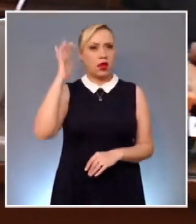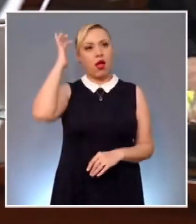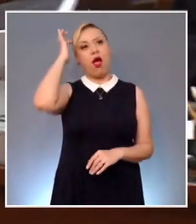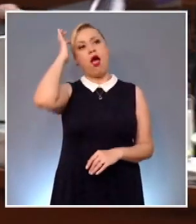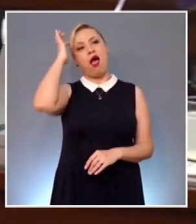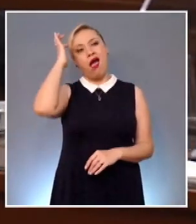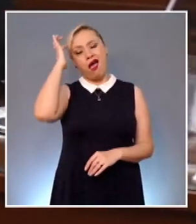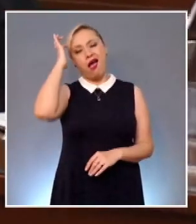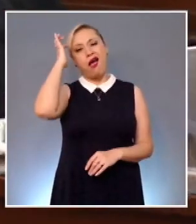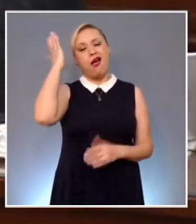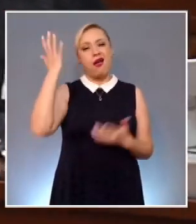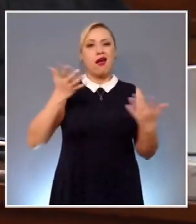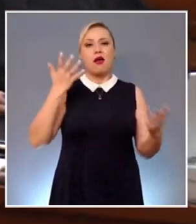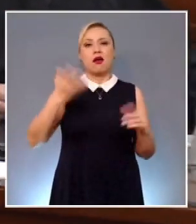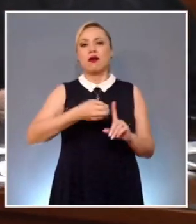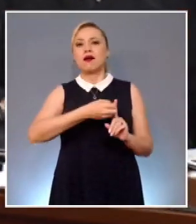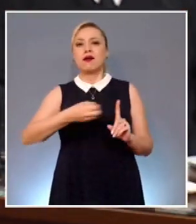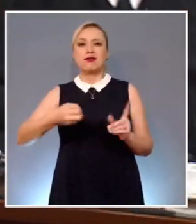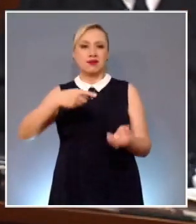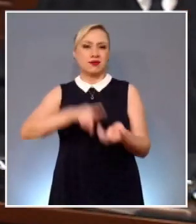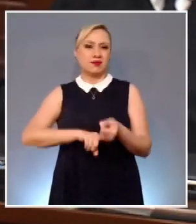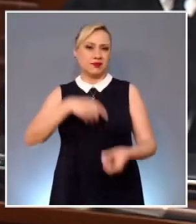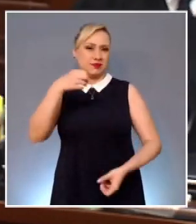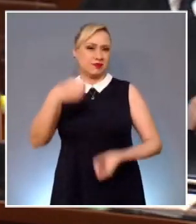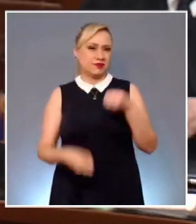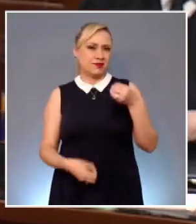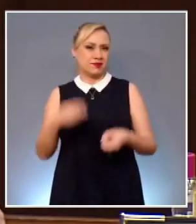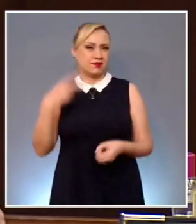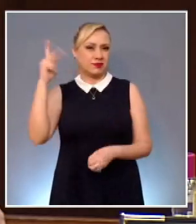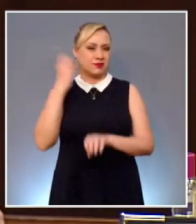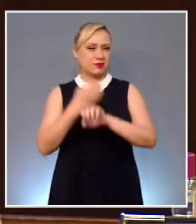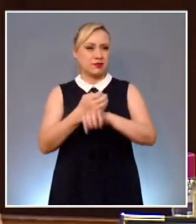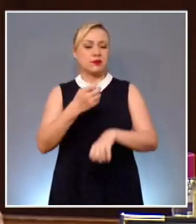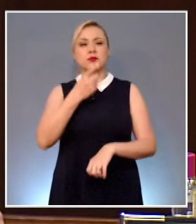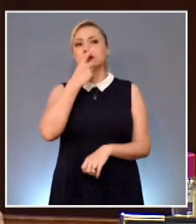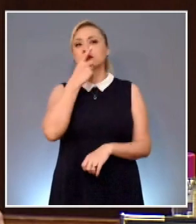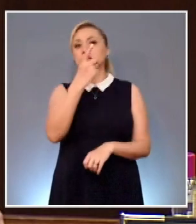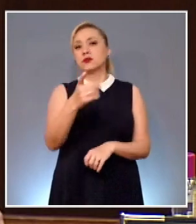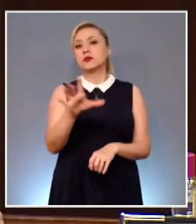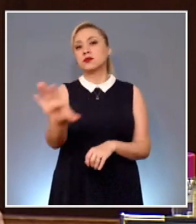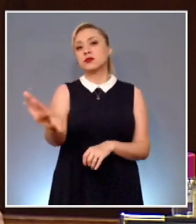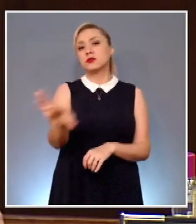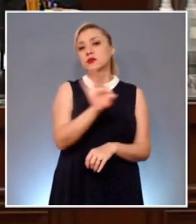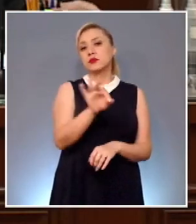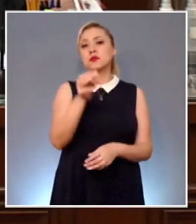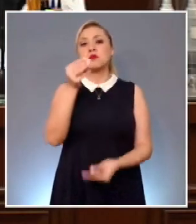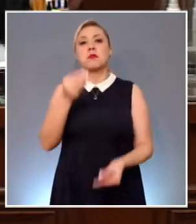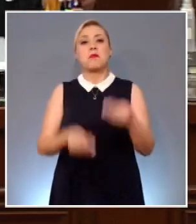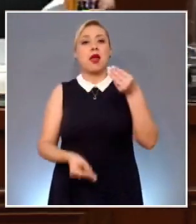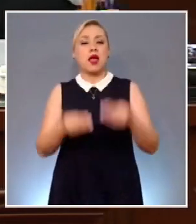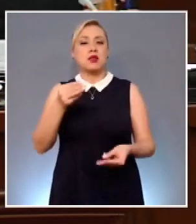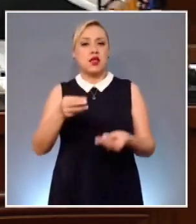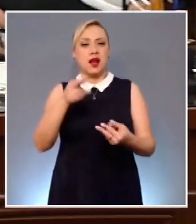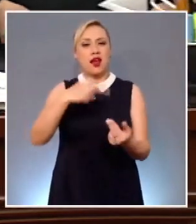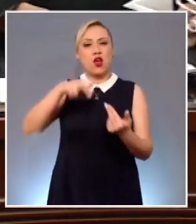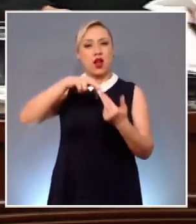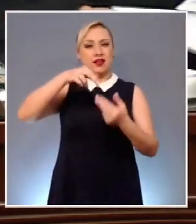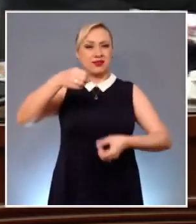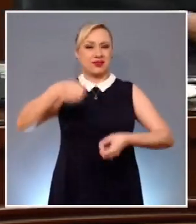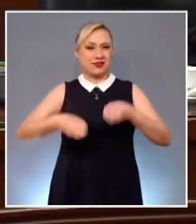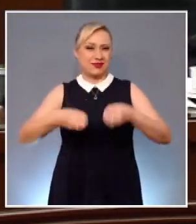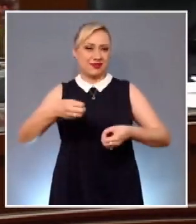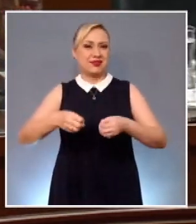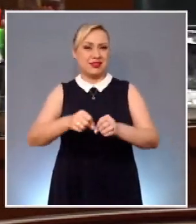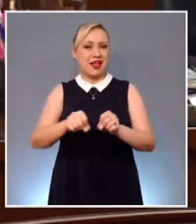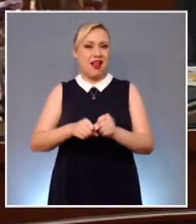Organización del Poder Judicial Local prevé que los nombramientos de los magistrados de las salas regionales se efectuarán en términos